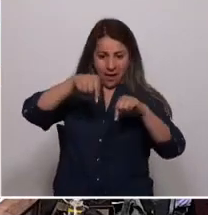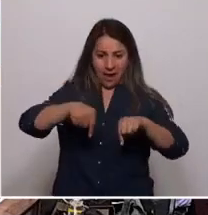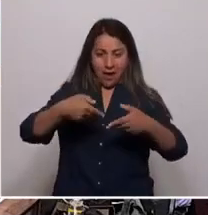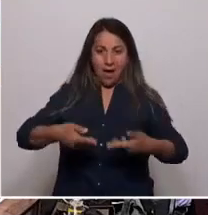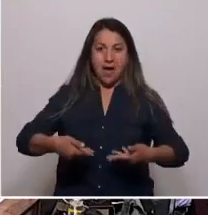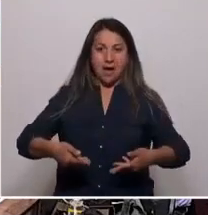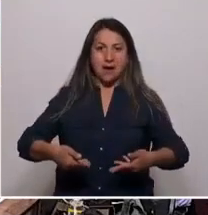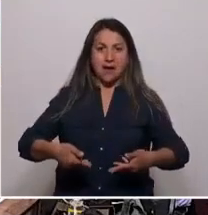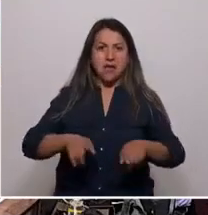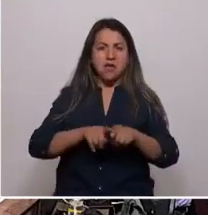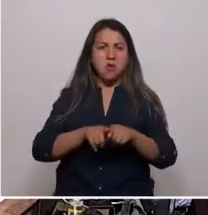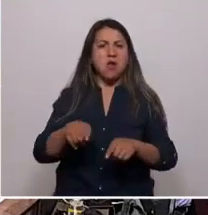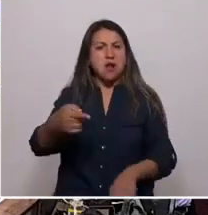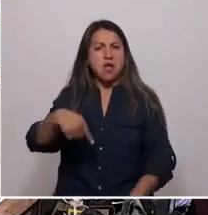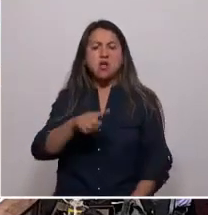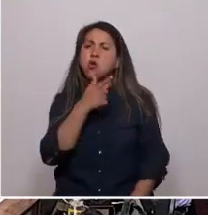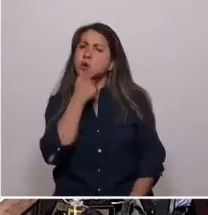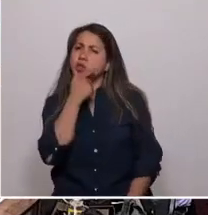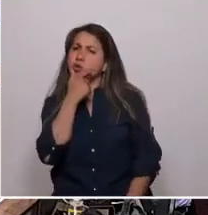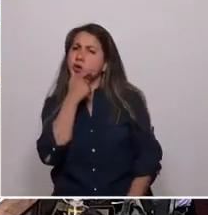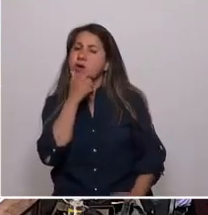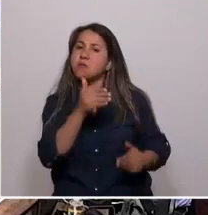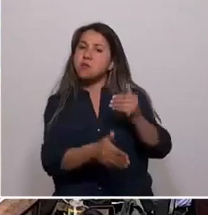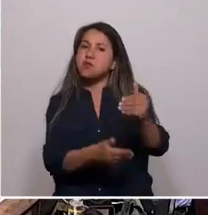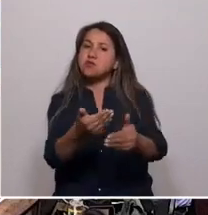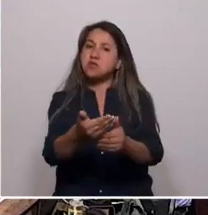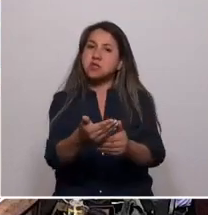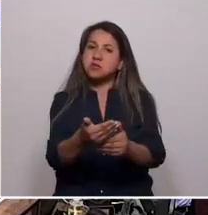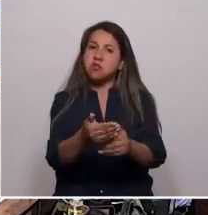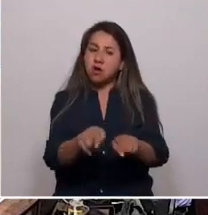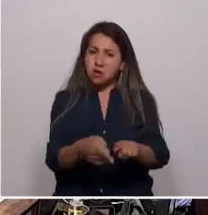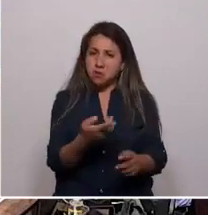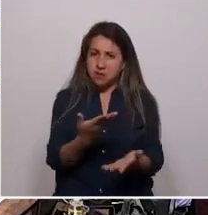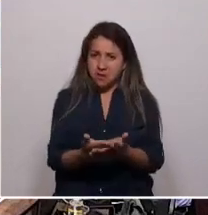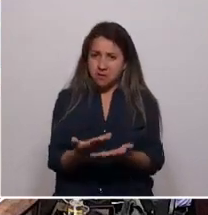osadía e insolencia incluso de cuestionar un proceso democrático sin precedentes.